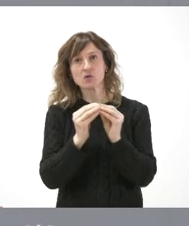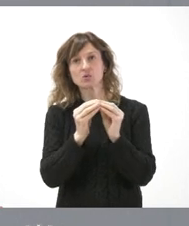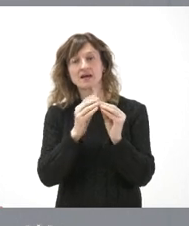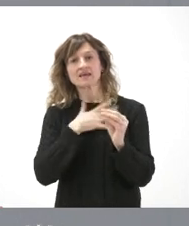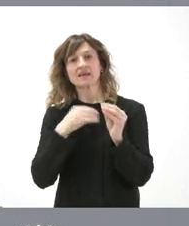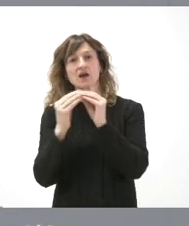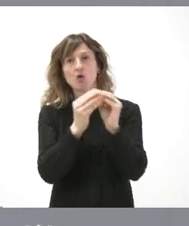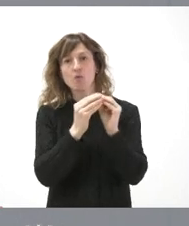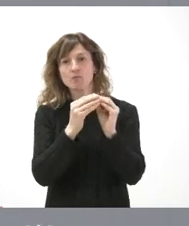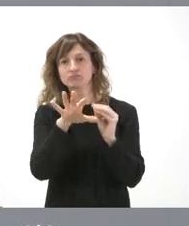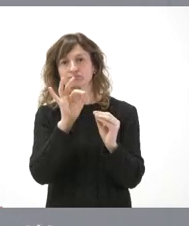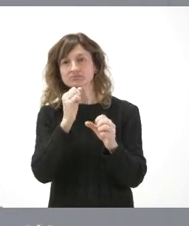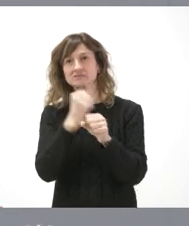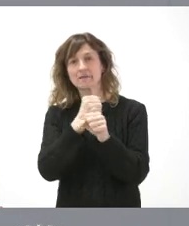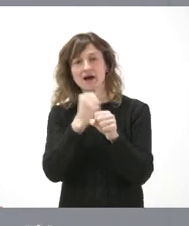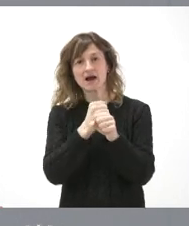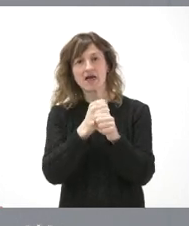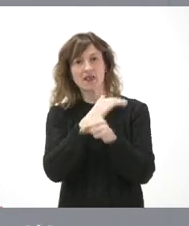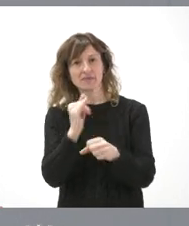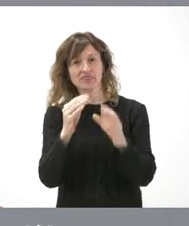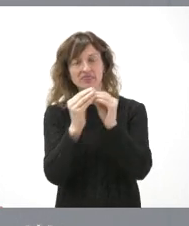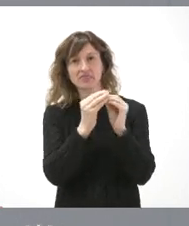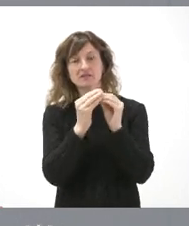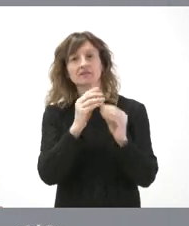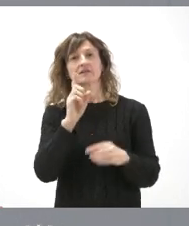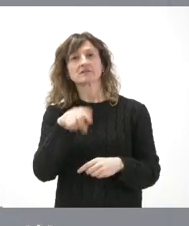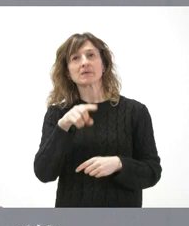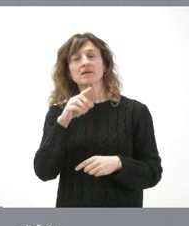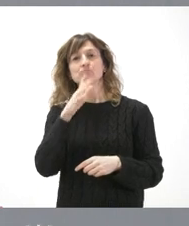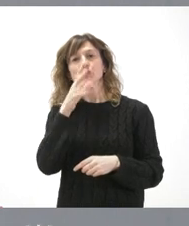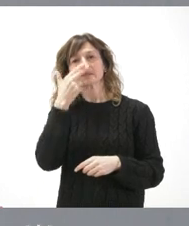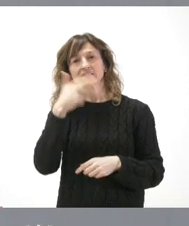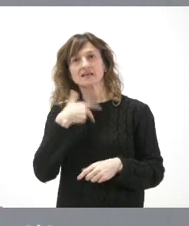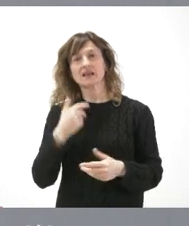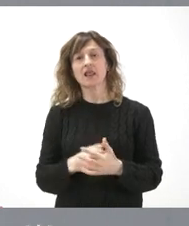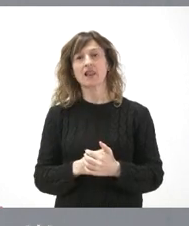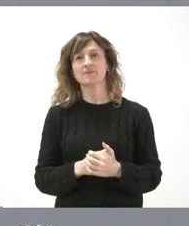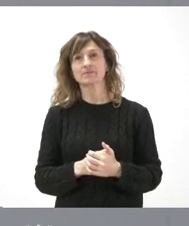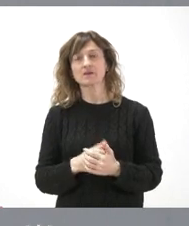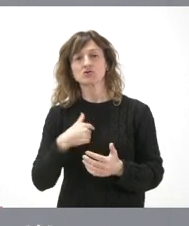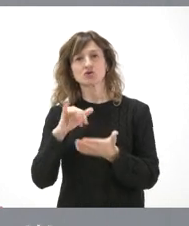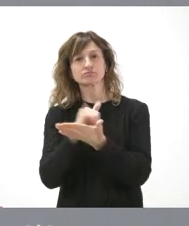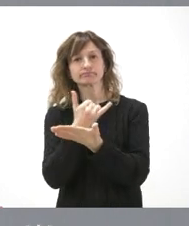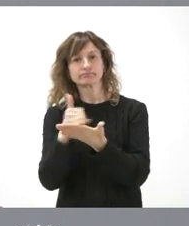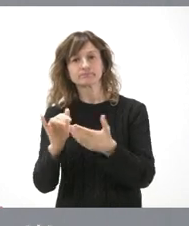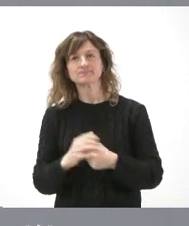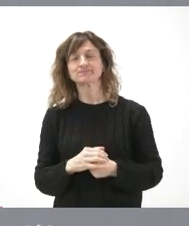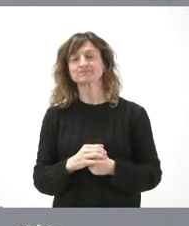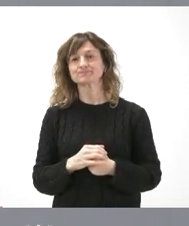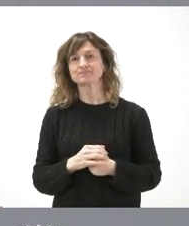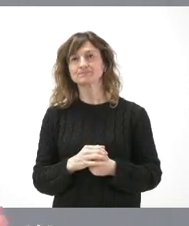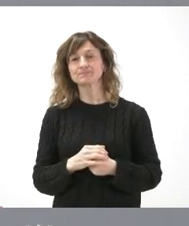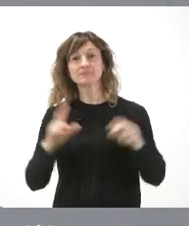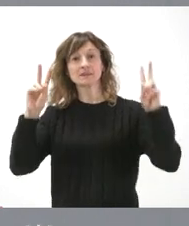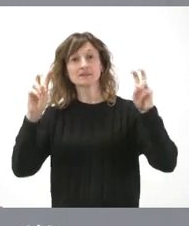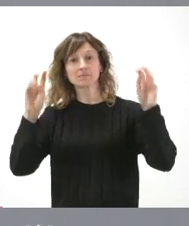cosas en común, deciden trabajar conjuntamente y deciden hacerlo en el interés general. Yo distinguiría claramente lo que es la